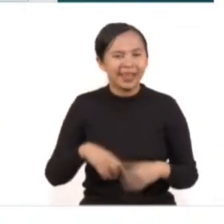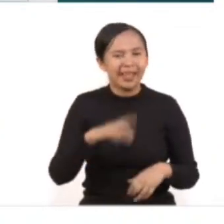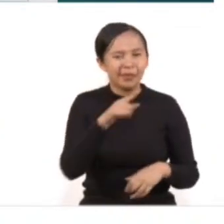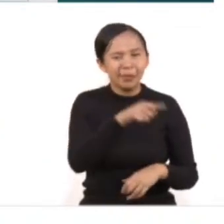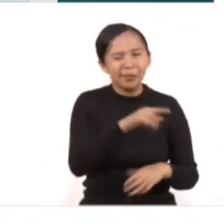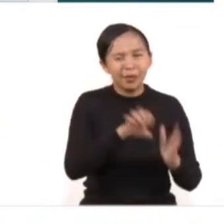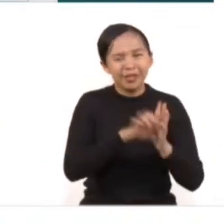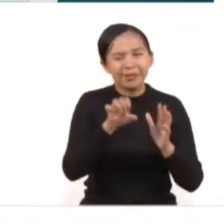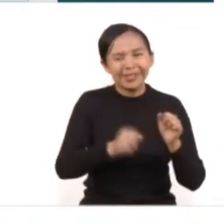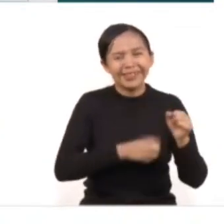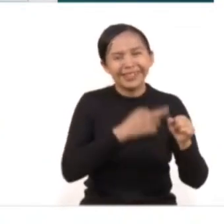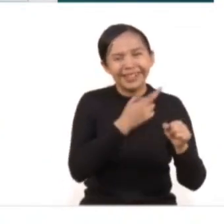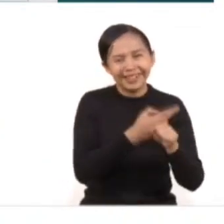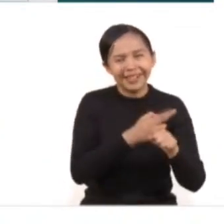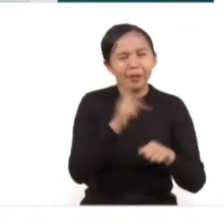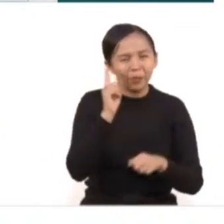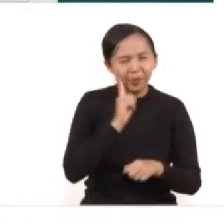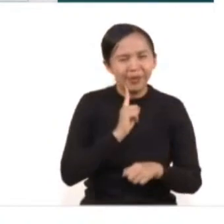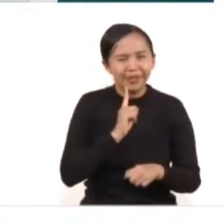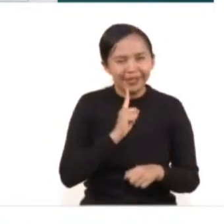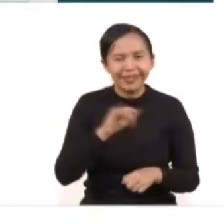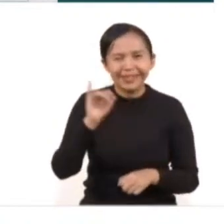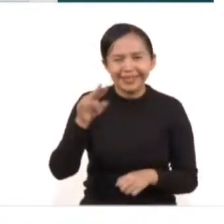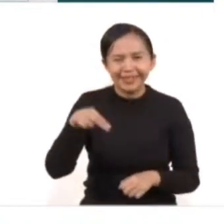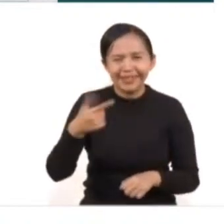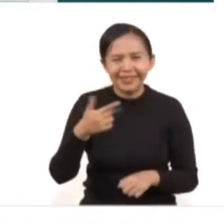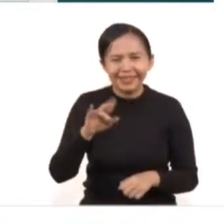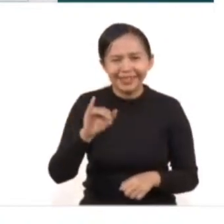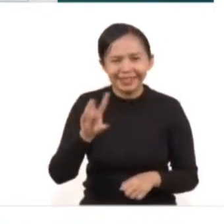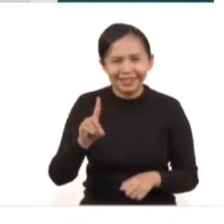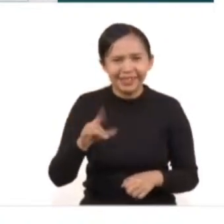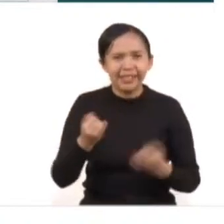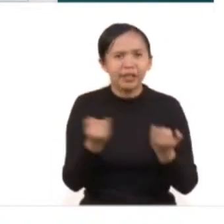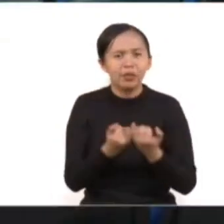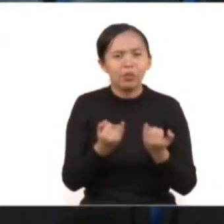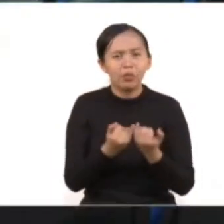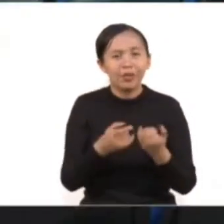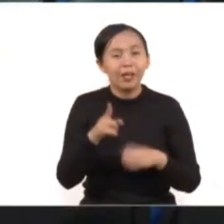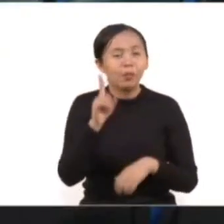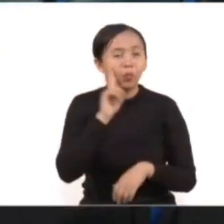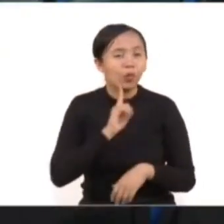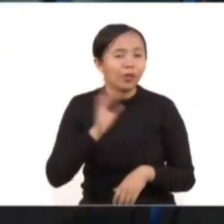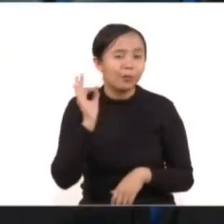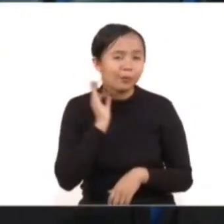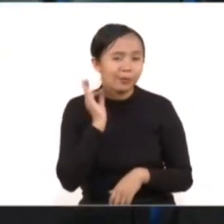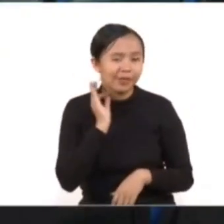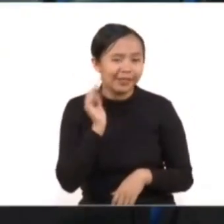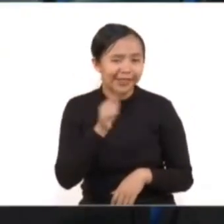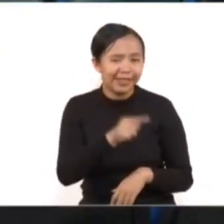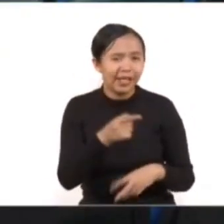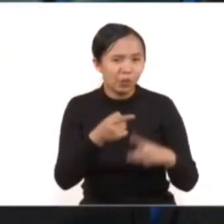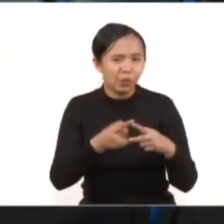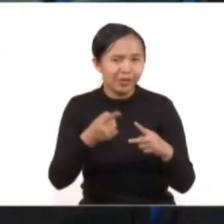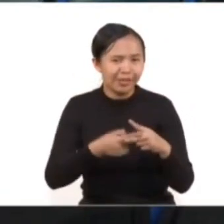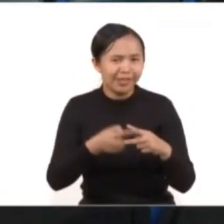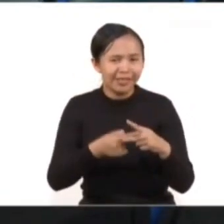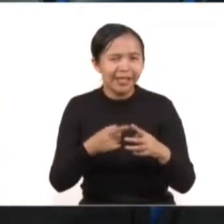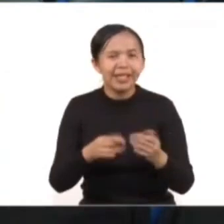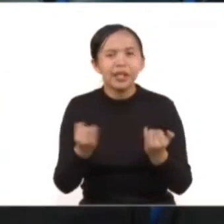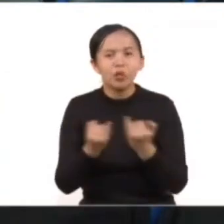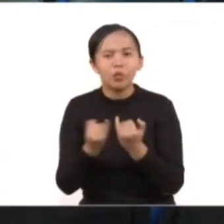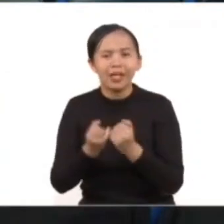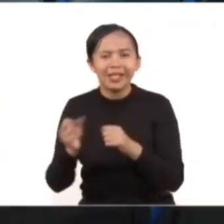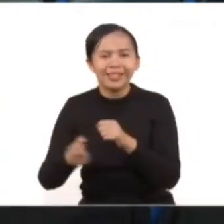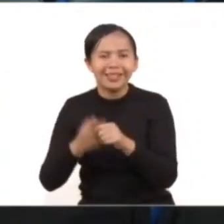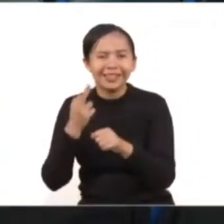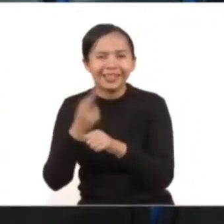Mujeres a través de Ingrid, así como los datos que aporta igualmente la fiscal y la Secretaría